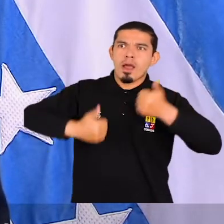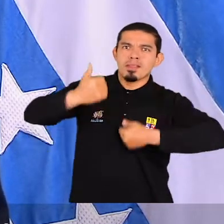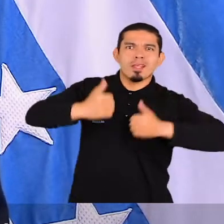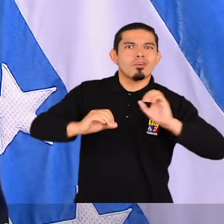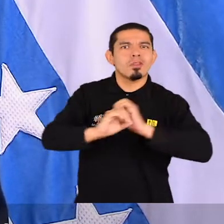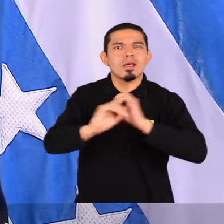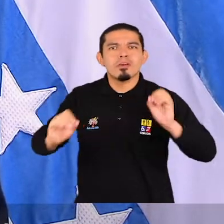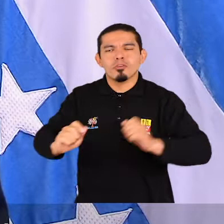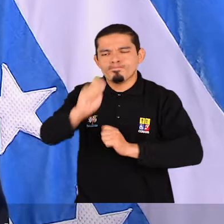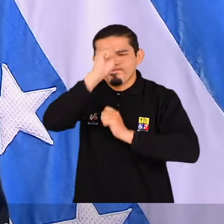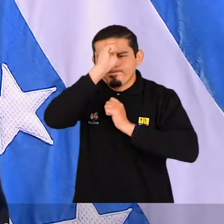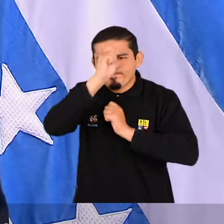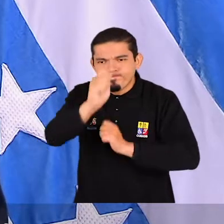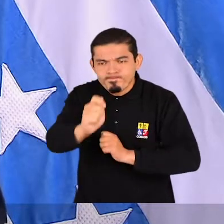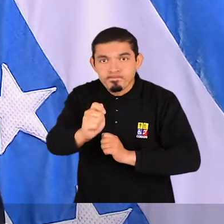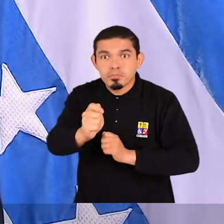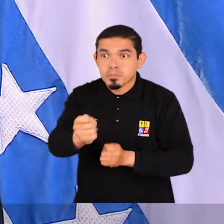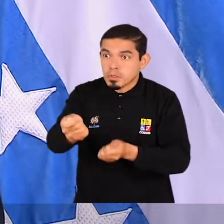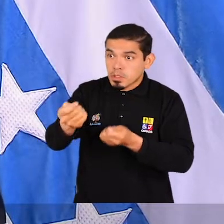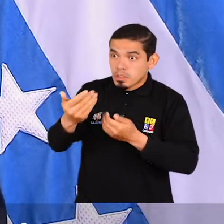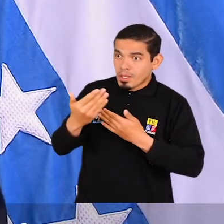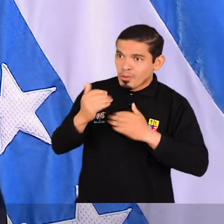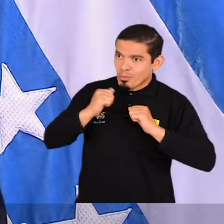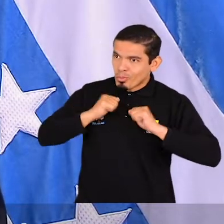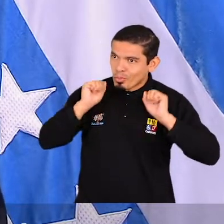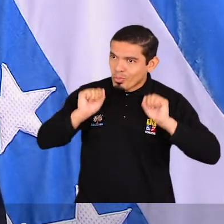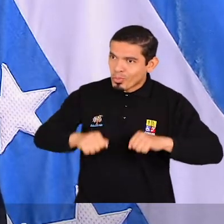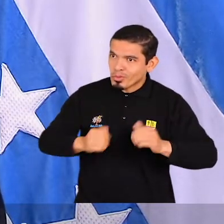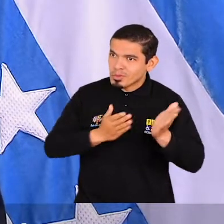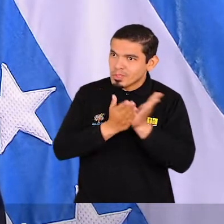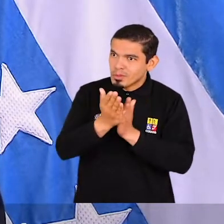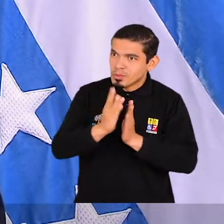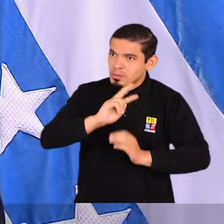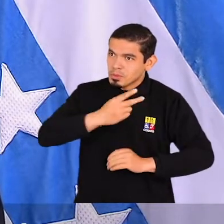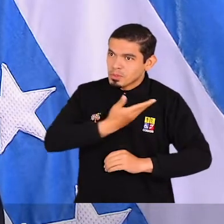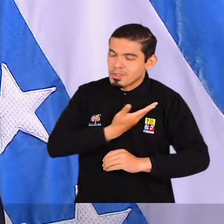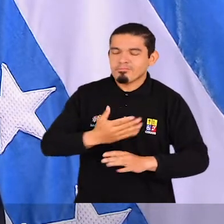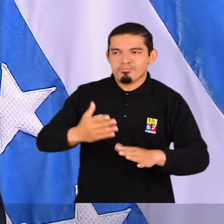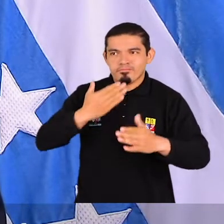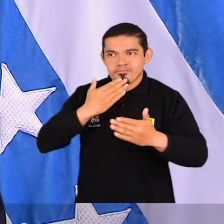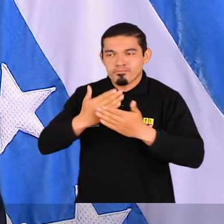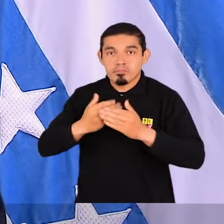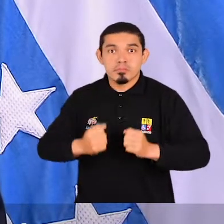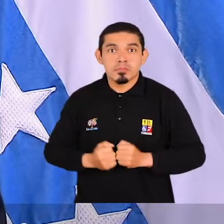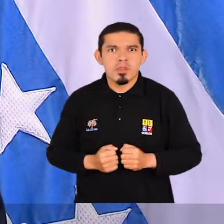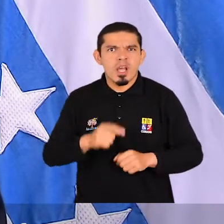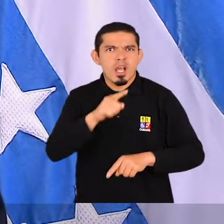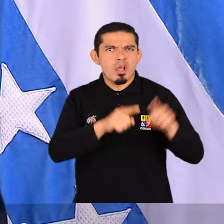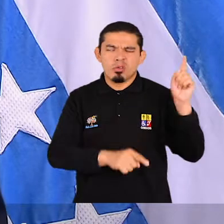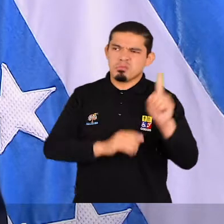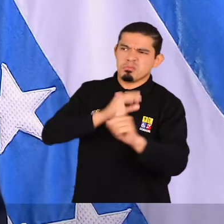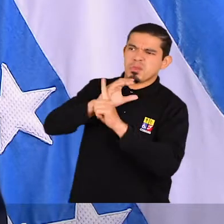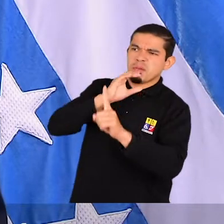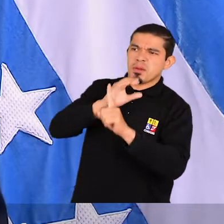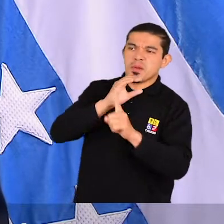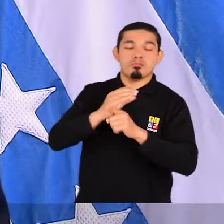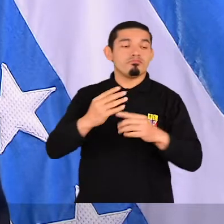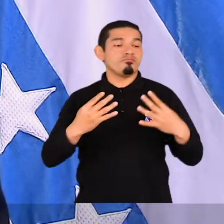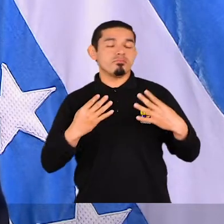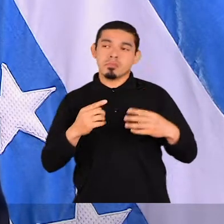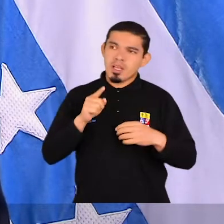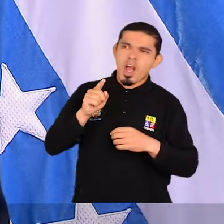honor y siempre agradeceré tener la oportunidad de servir. A quienes menosprecian nuestro esfuerzo atribuyéndolo a una supuesta campaña,